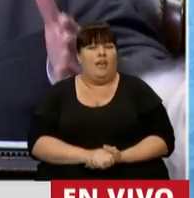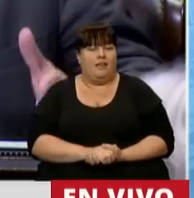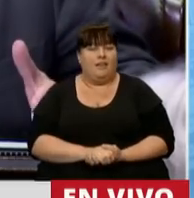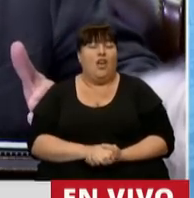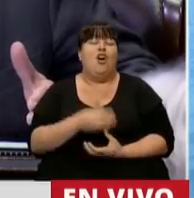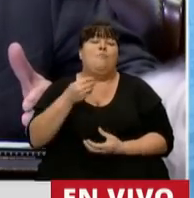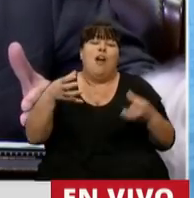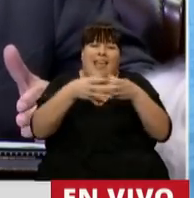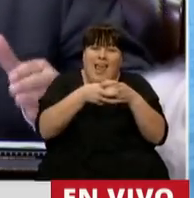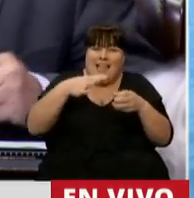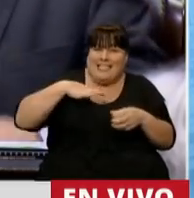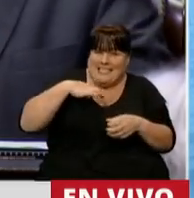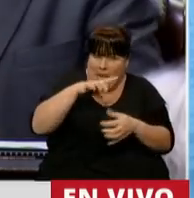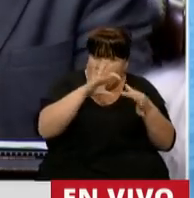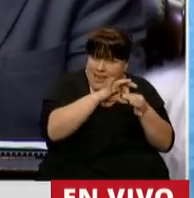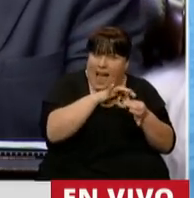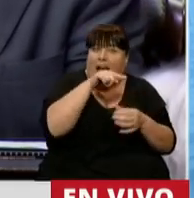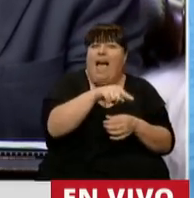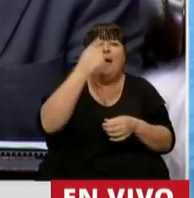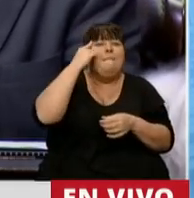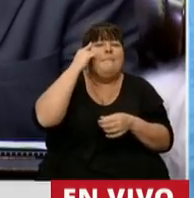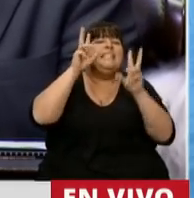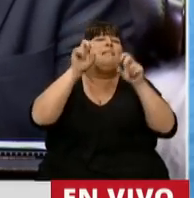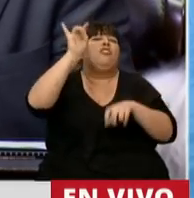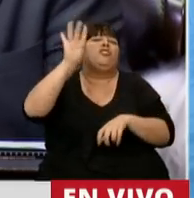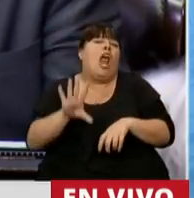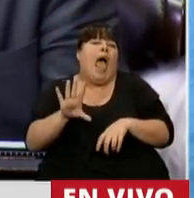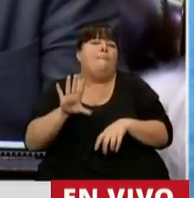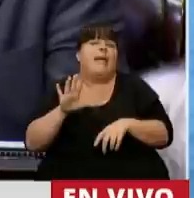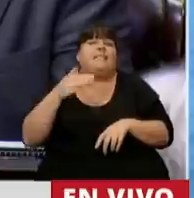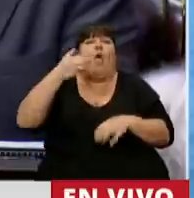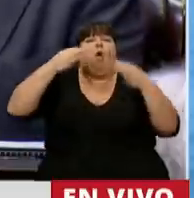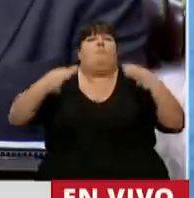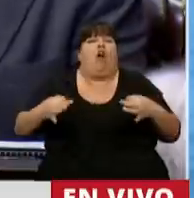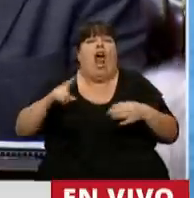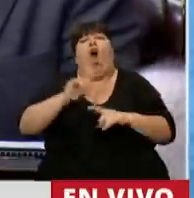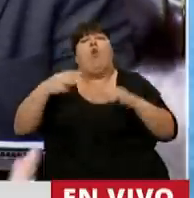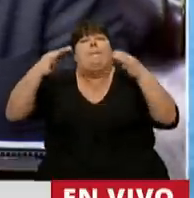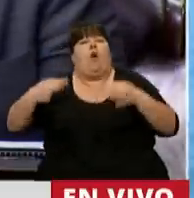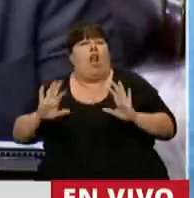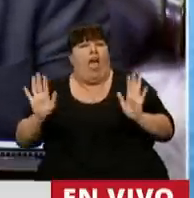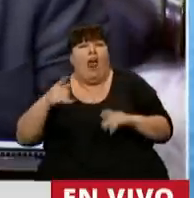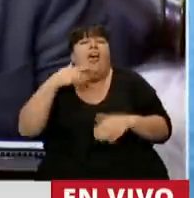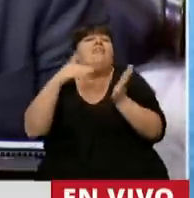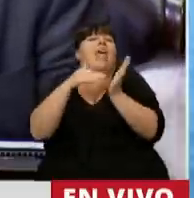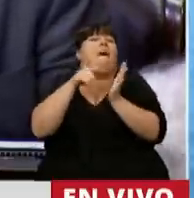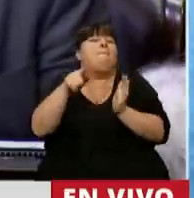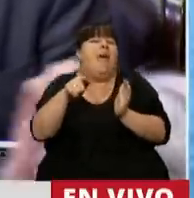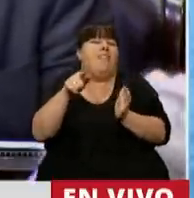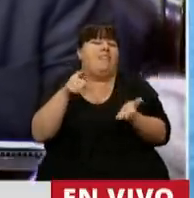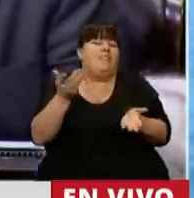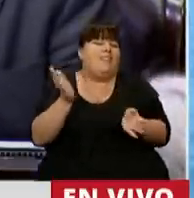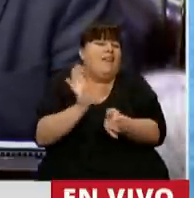Porque la coalición cívica cree que las cuestiones son solamente de carácter moral o inmoral, de acuerdo a su propia